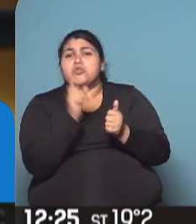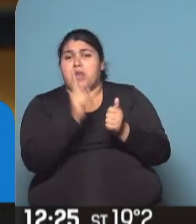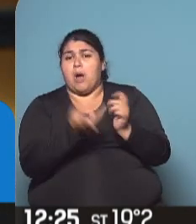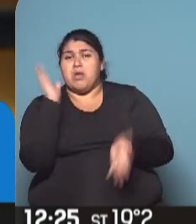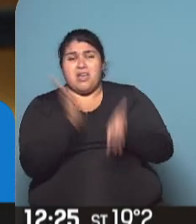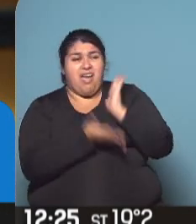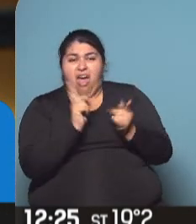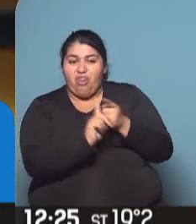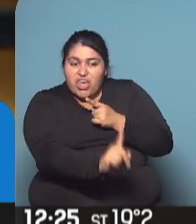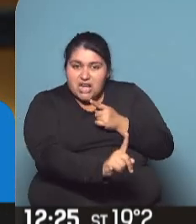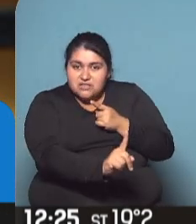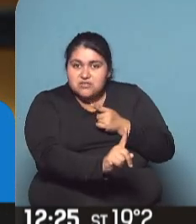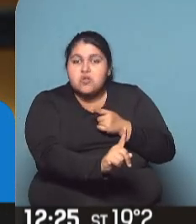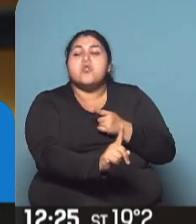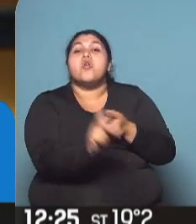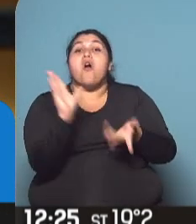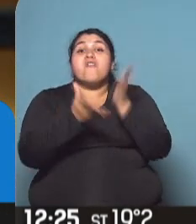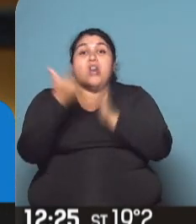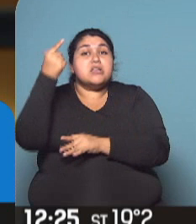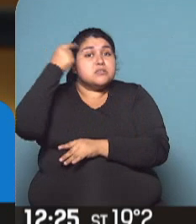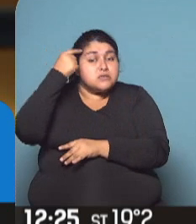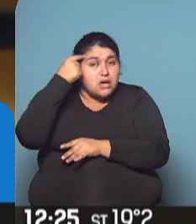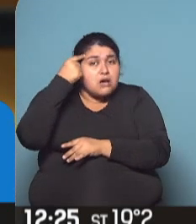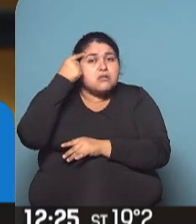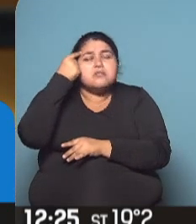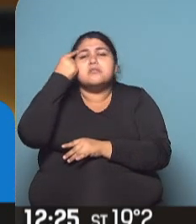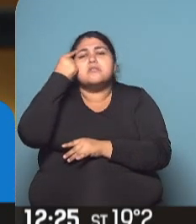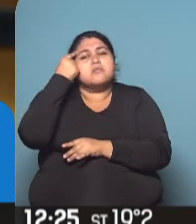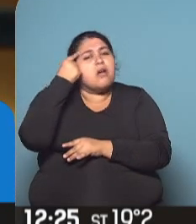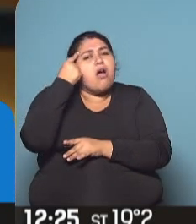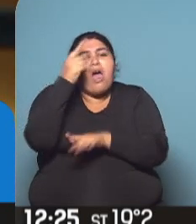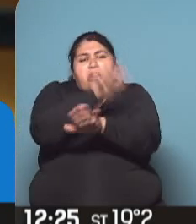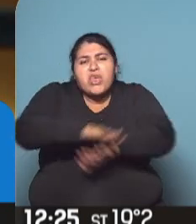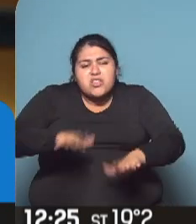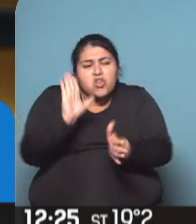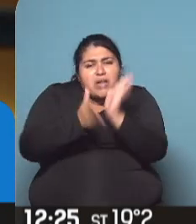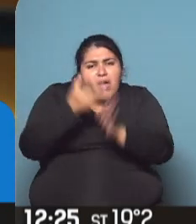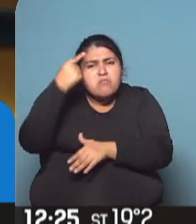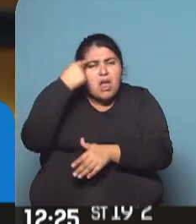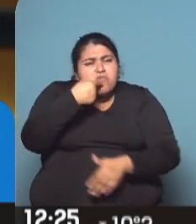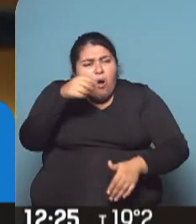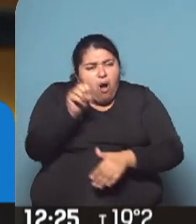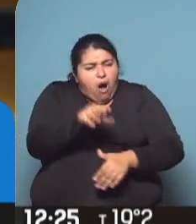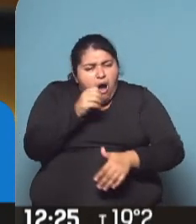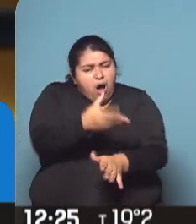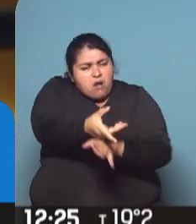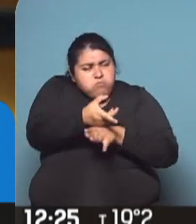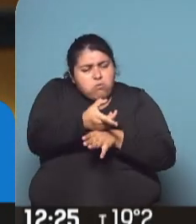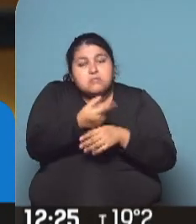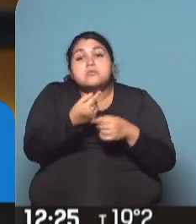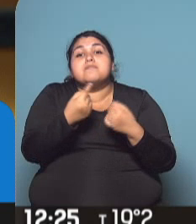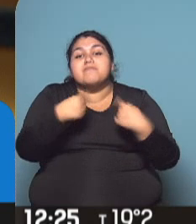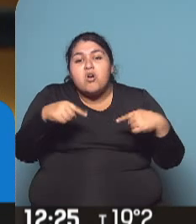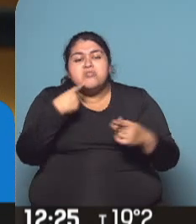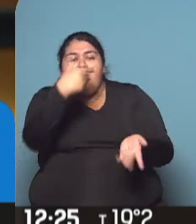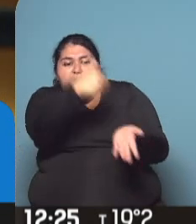tratos directos. Pero violencia psicológica, el tratar mal a un niño, en insultarlo, en